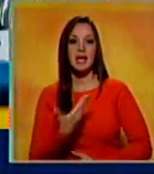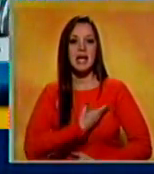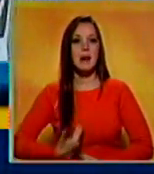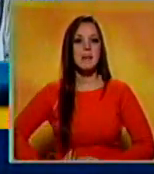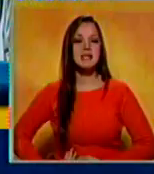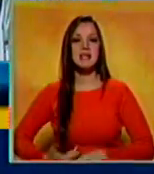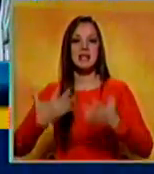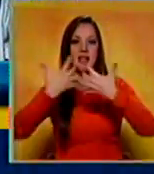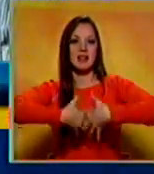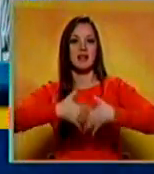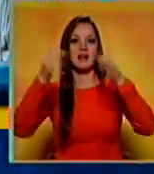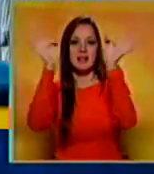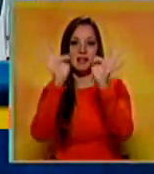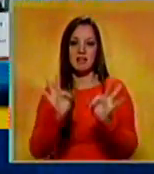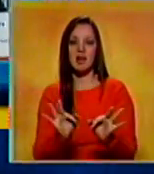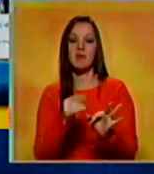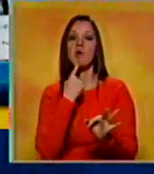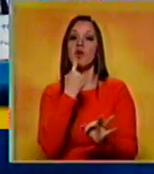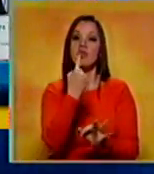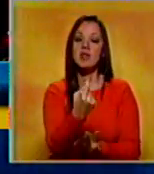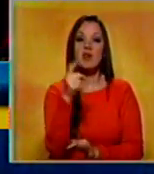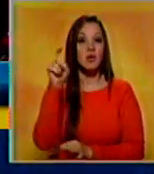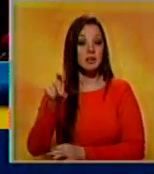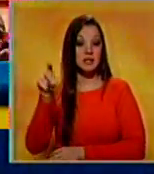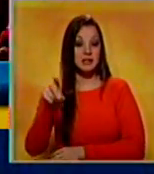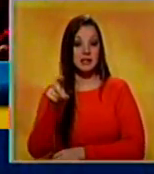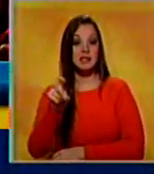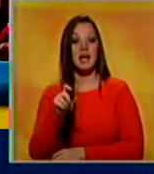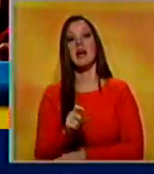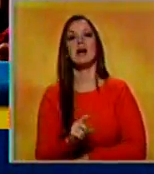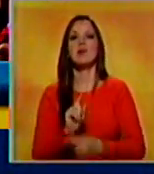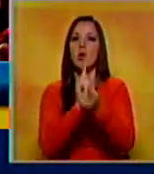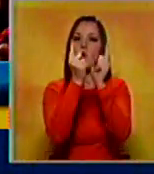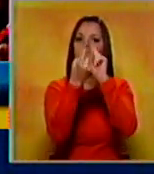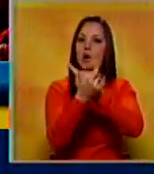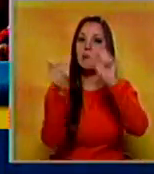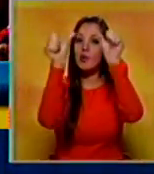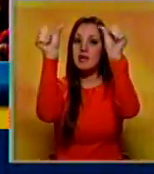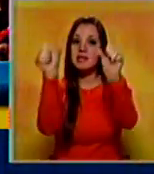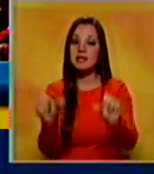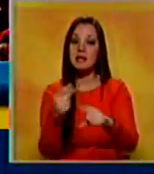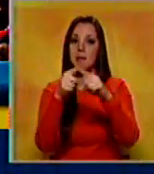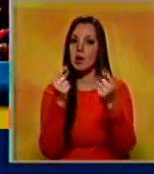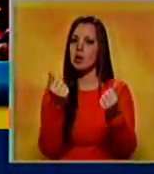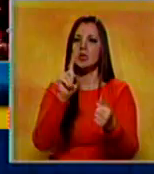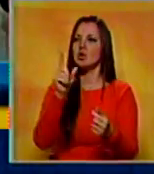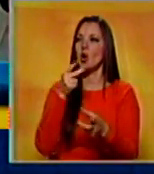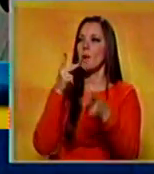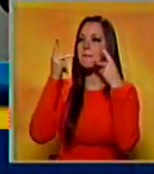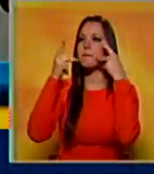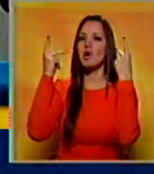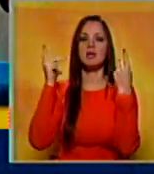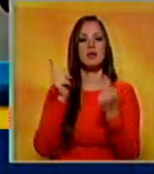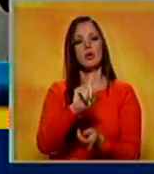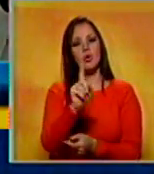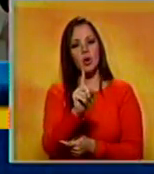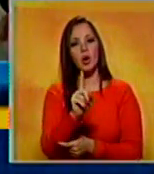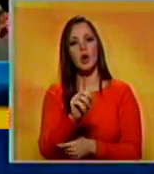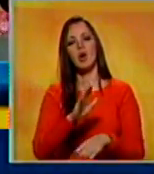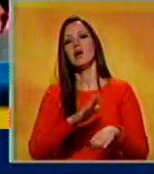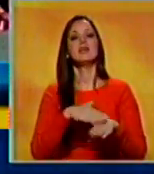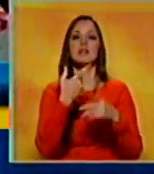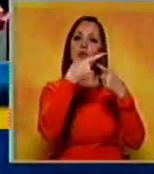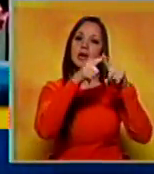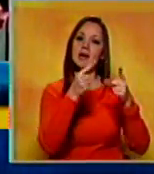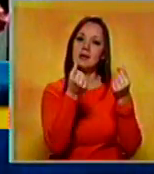Fede Cámara, durante su intervención dijo que es necesario hacer un cambio de modelo, no por razones políticas, sino para darle racionalidad a la